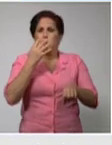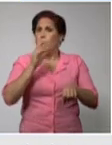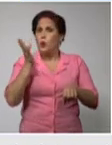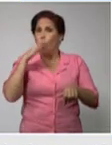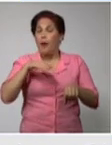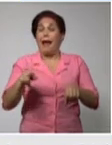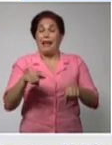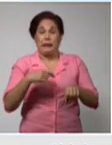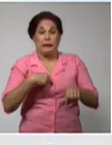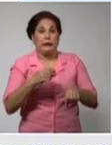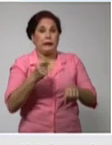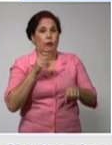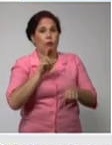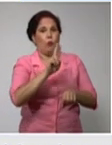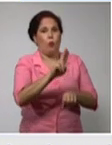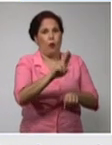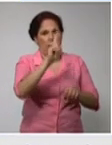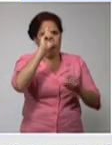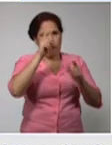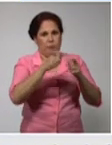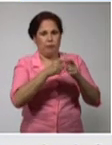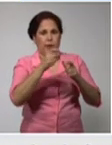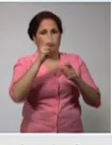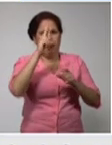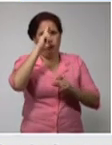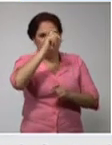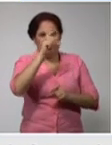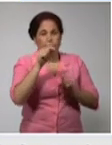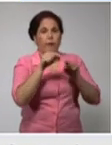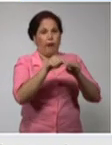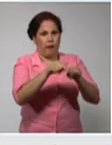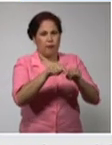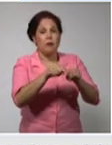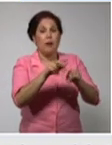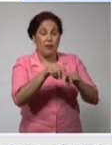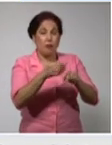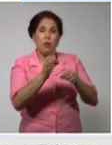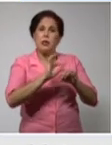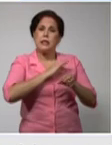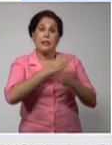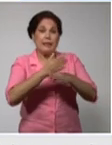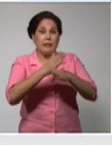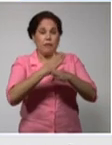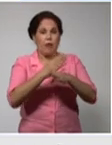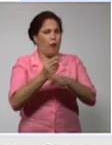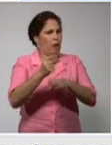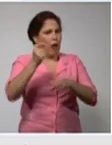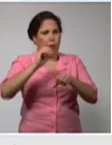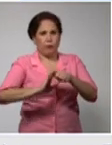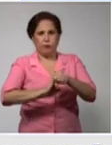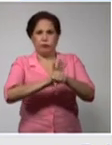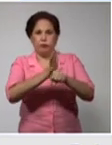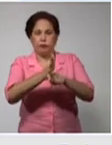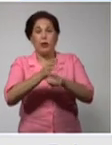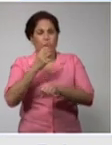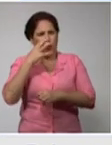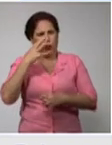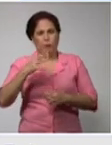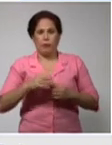el estudio incluso se ha llevado a cabo en más de 5.000 pacientes con infección por COVID-19